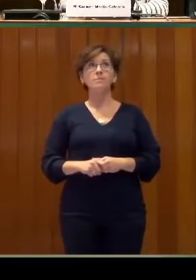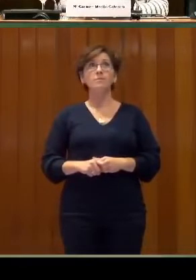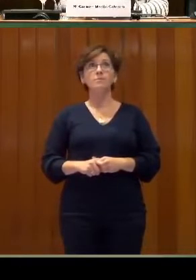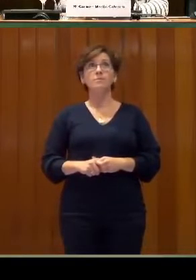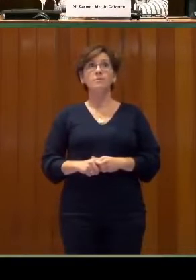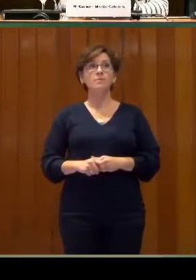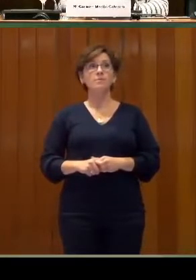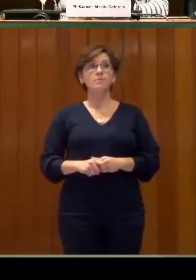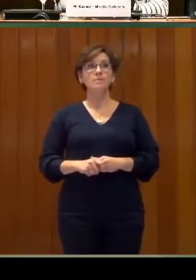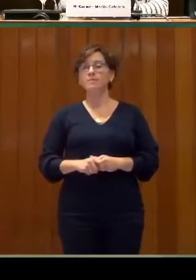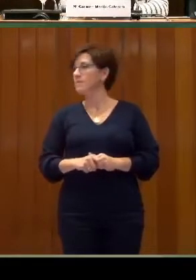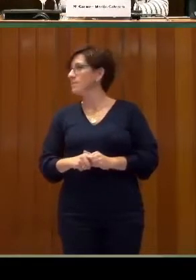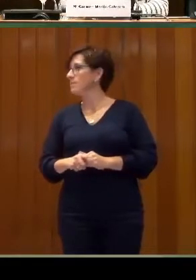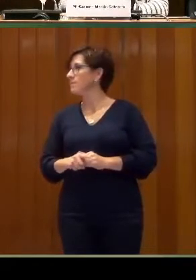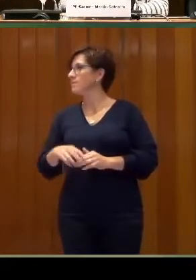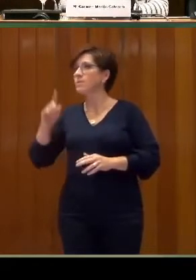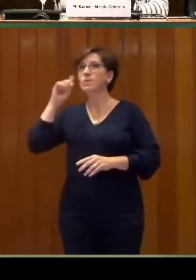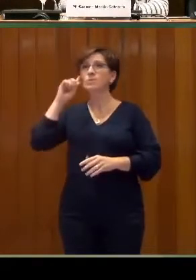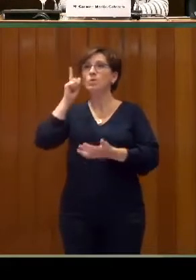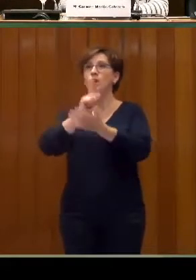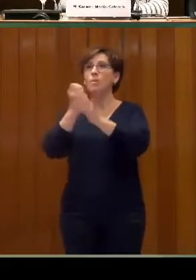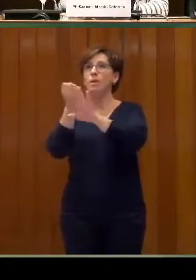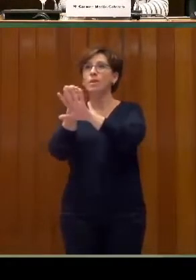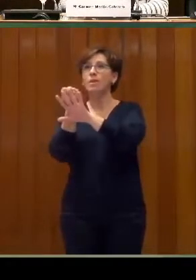No sé si podemos volver sobre la presentación, por favor.